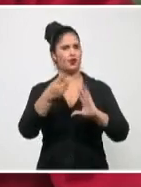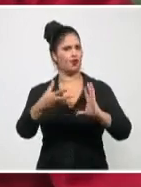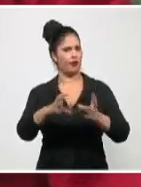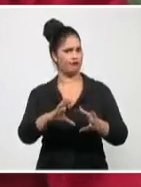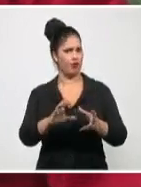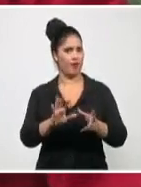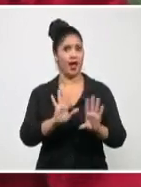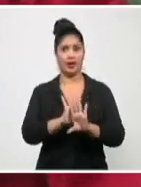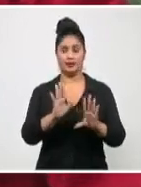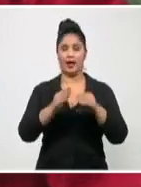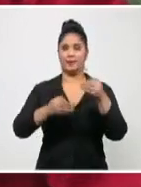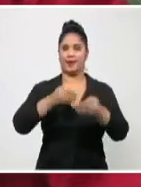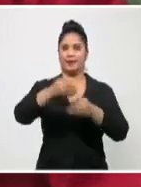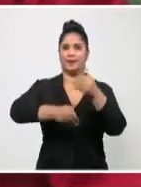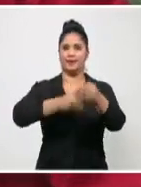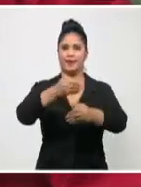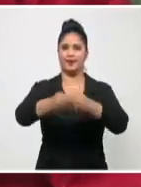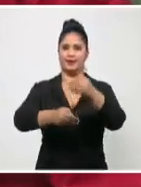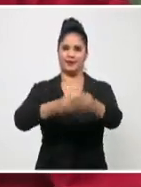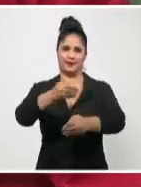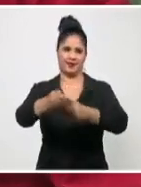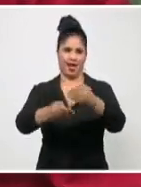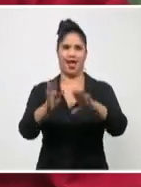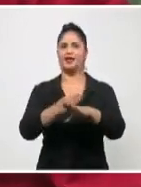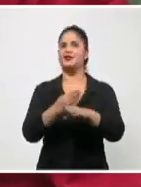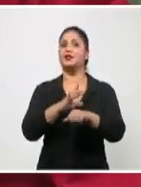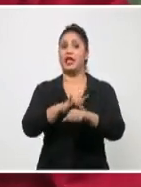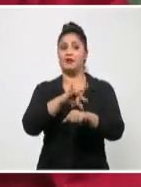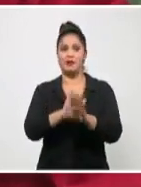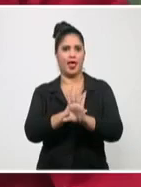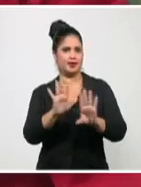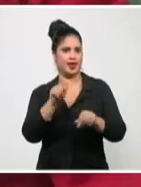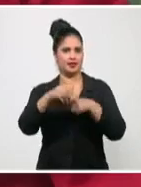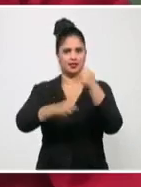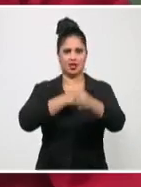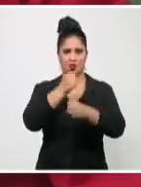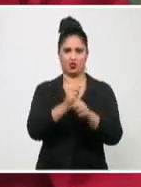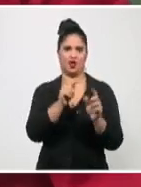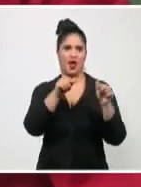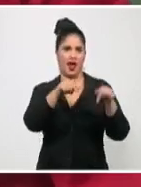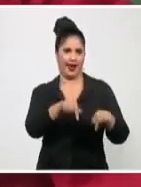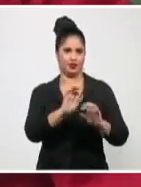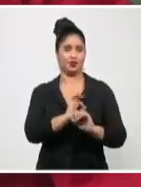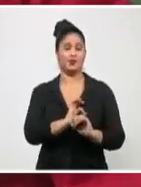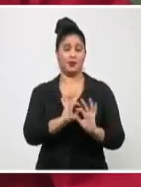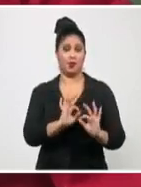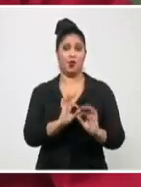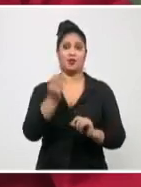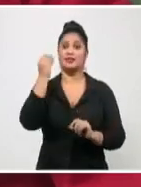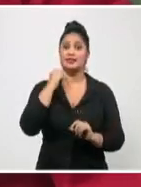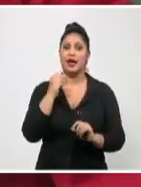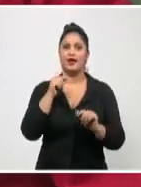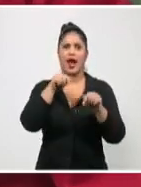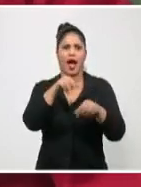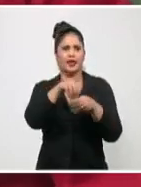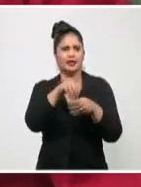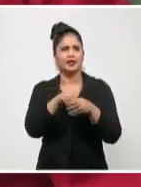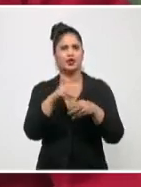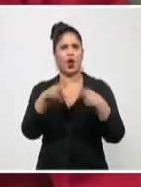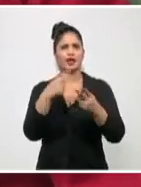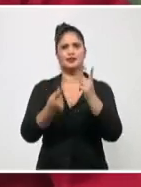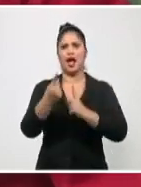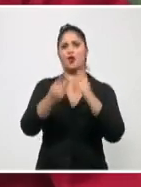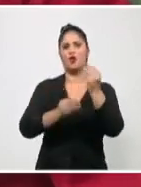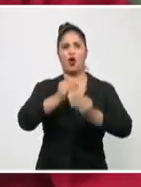han sido desarrollados en otras indicaciones y que bajo el conocimiento que se tiene, existe la evidencia de que